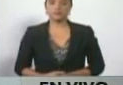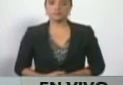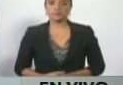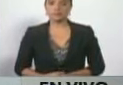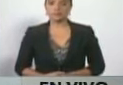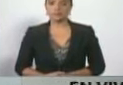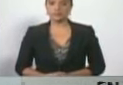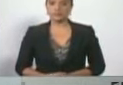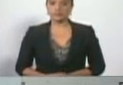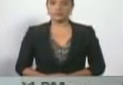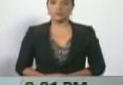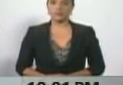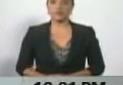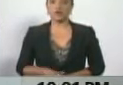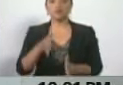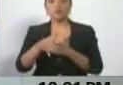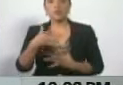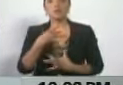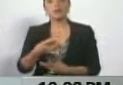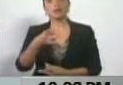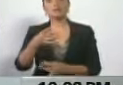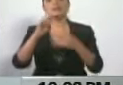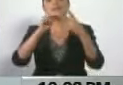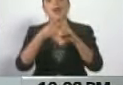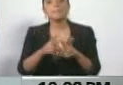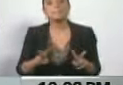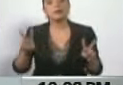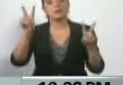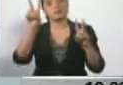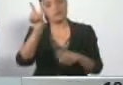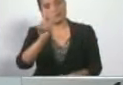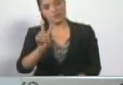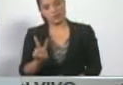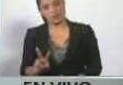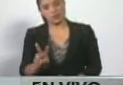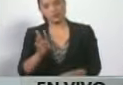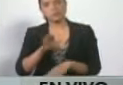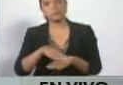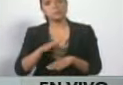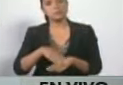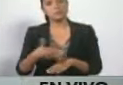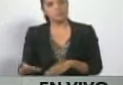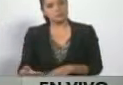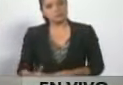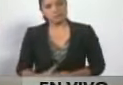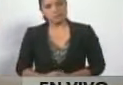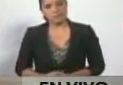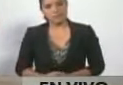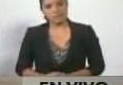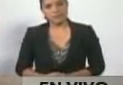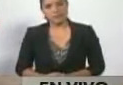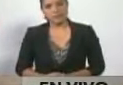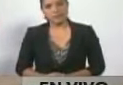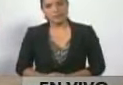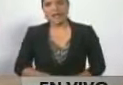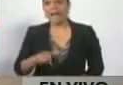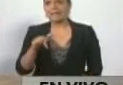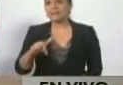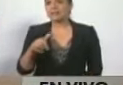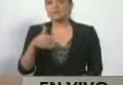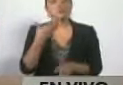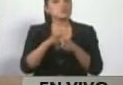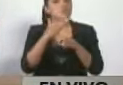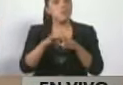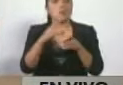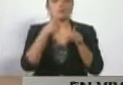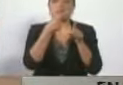en función de los intereses de la paz del país. Porque así sean muchas las diferencias.